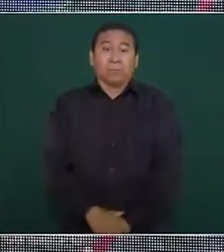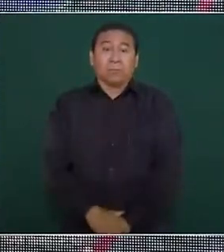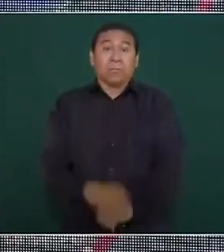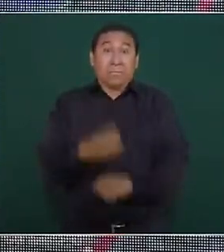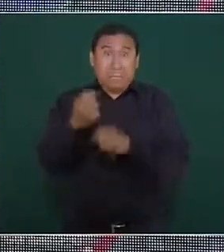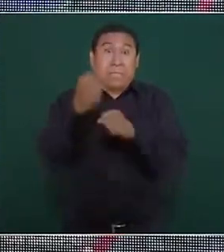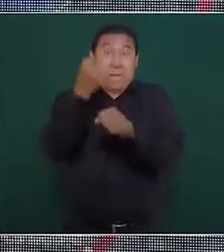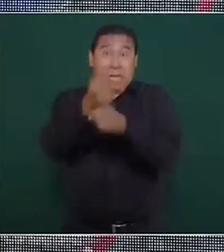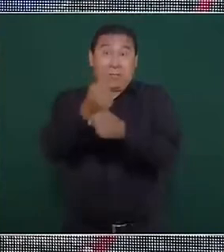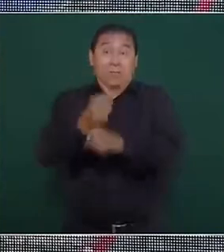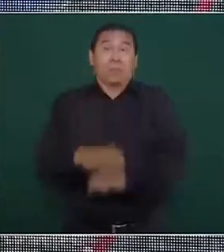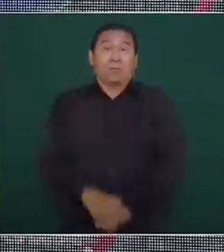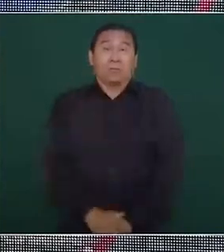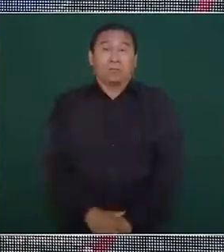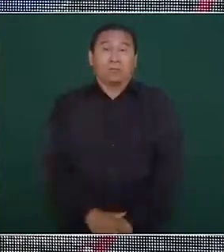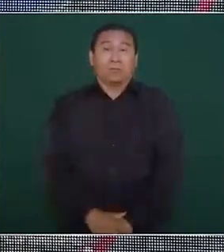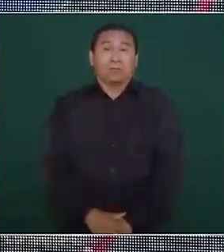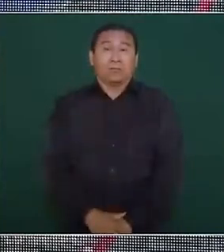año próximo.